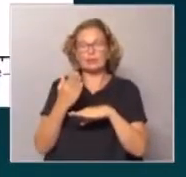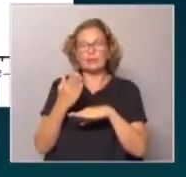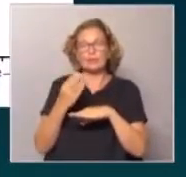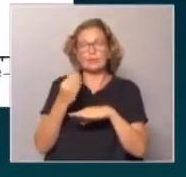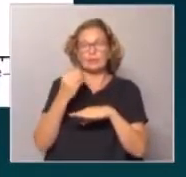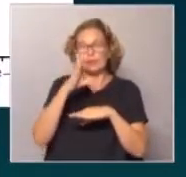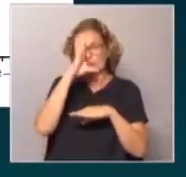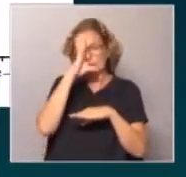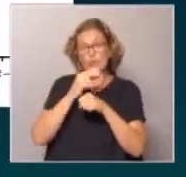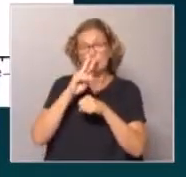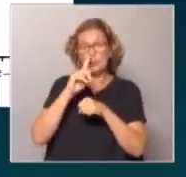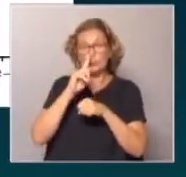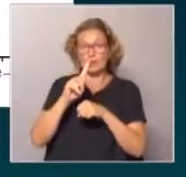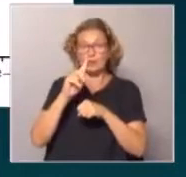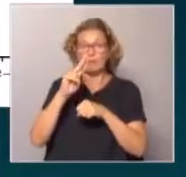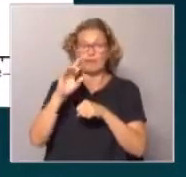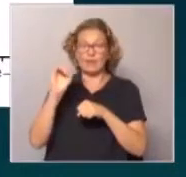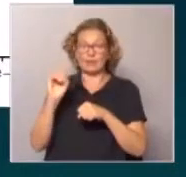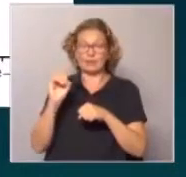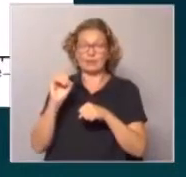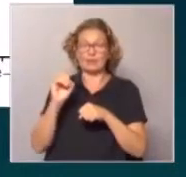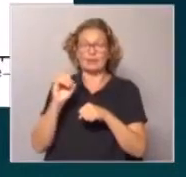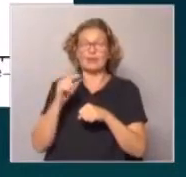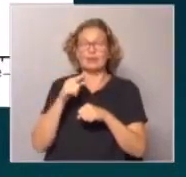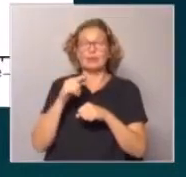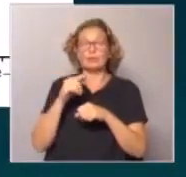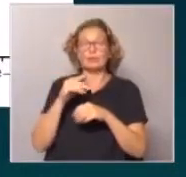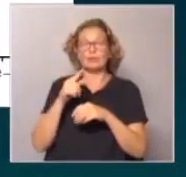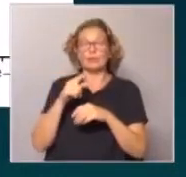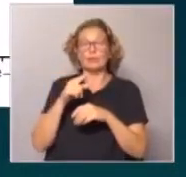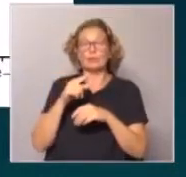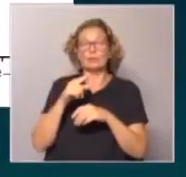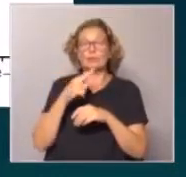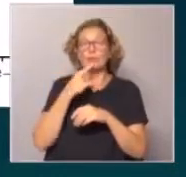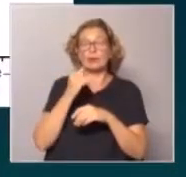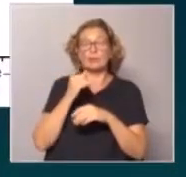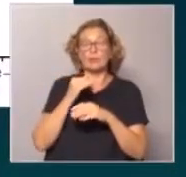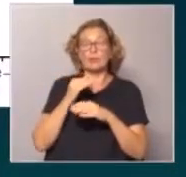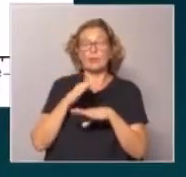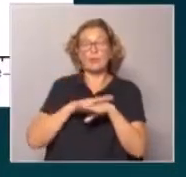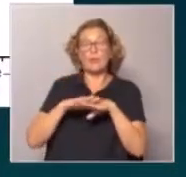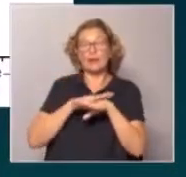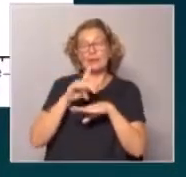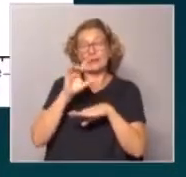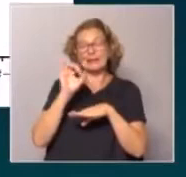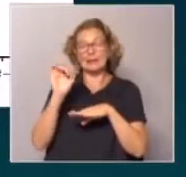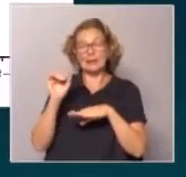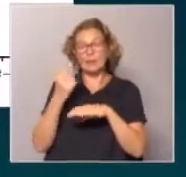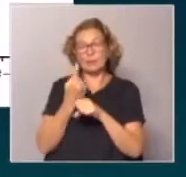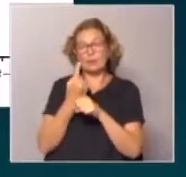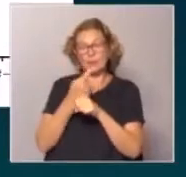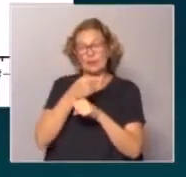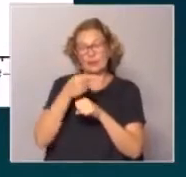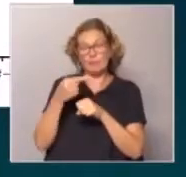pasaba en febrero de 2020. Ahí se puede ver que en febrero de 2020 estábamos en una especie de nivel de base 100. En la primera